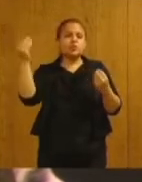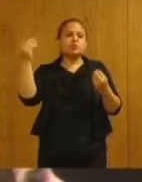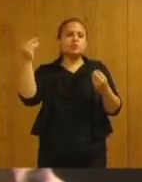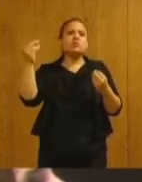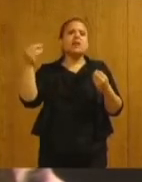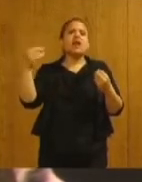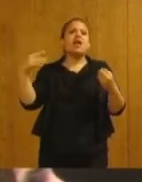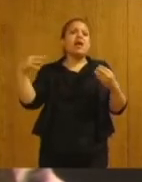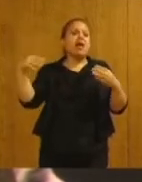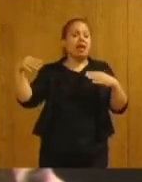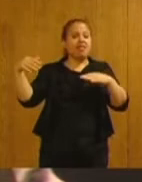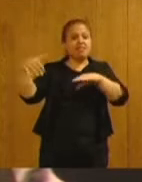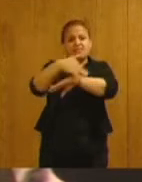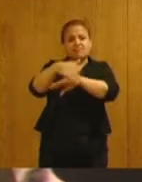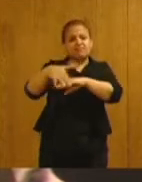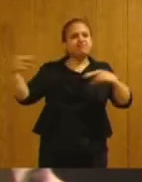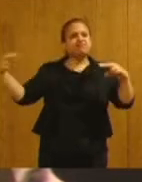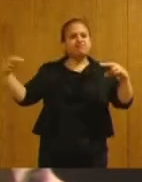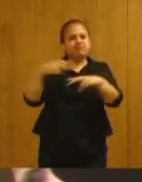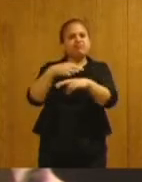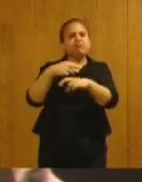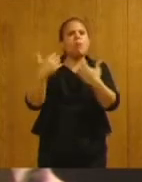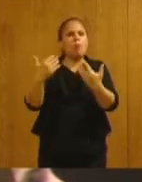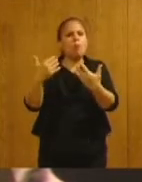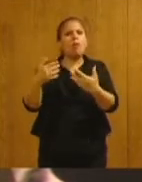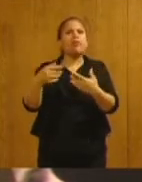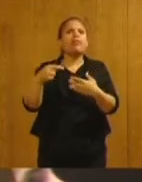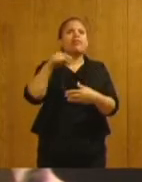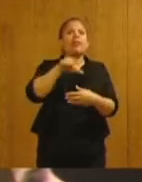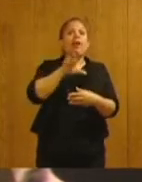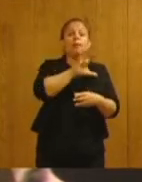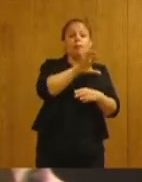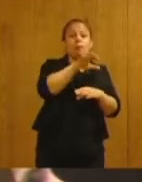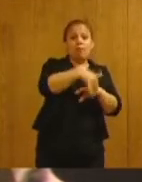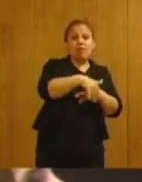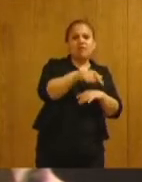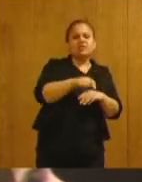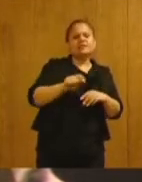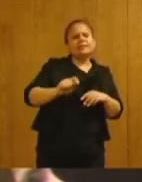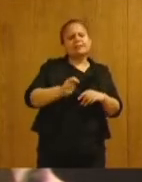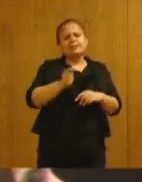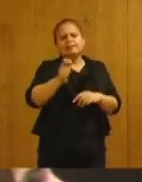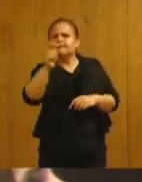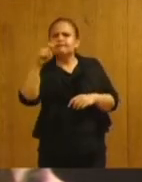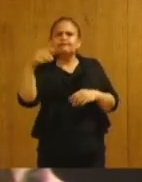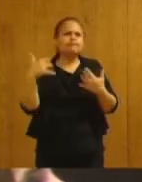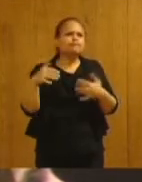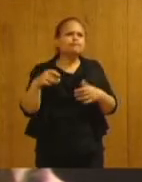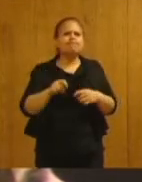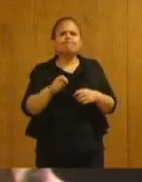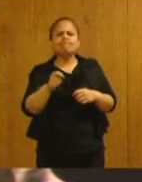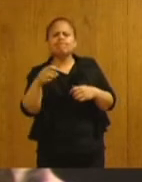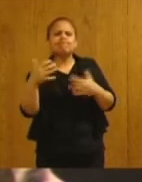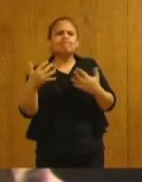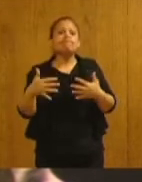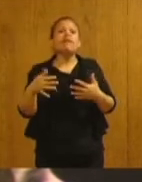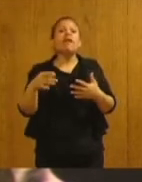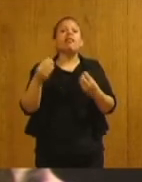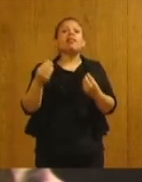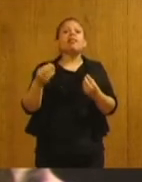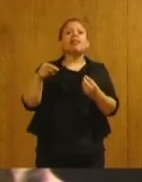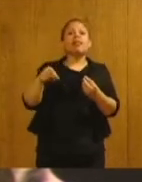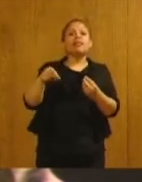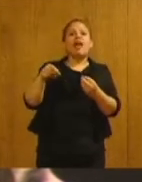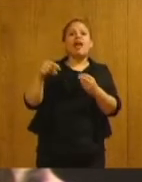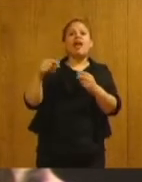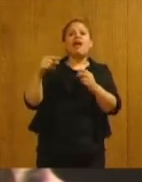gestiones del gobierno provincial, lo cual ha habilitado la posibilidad de un corredor turístico entre las